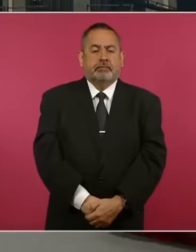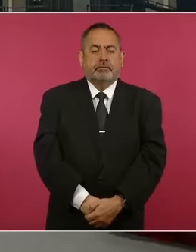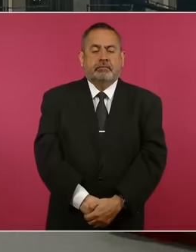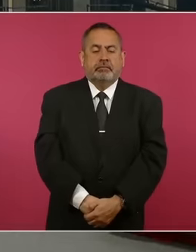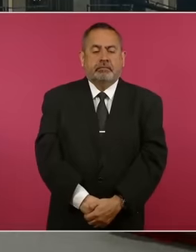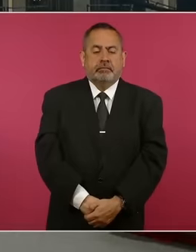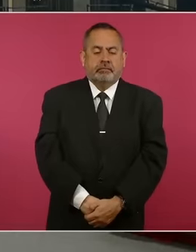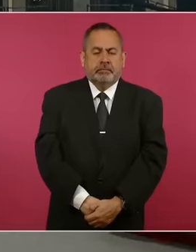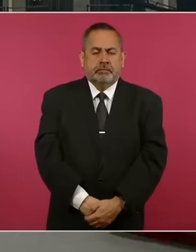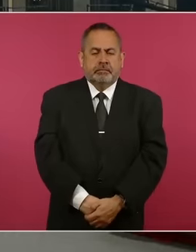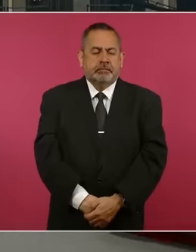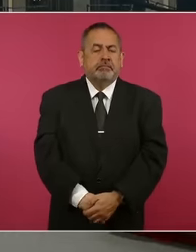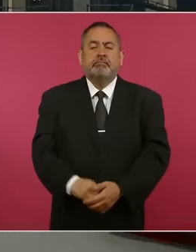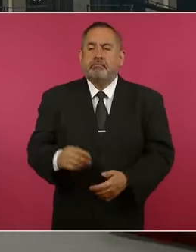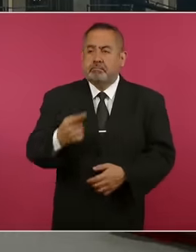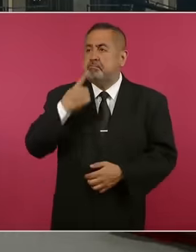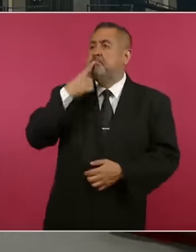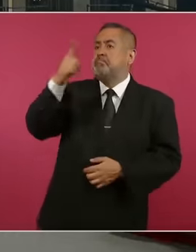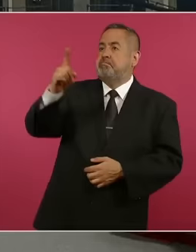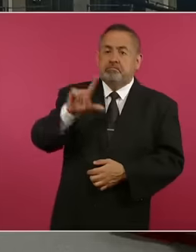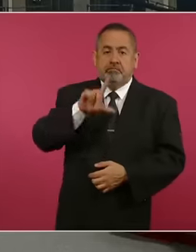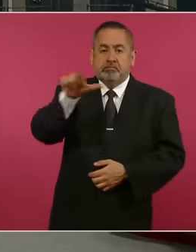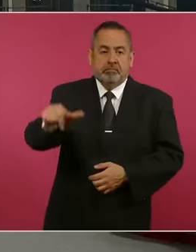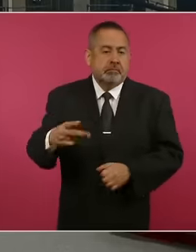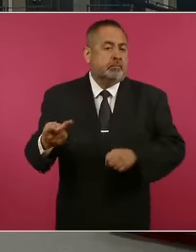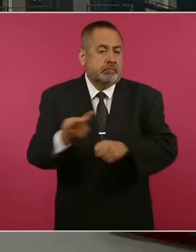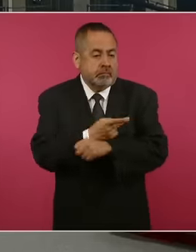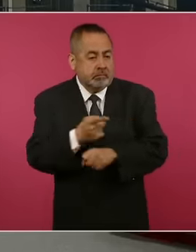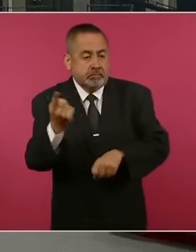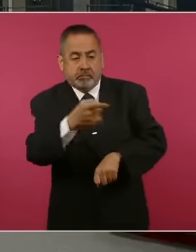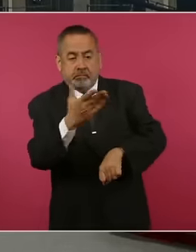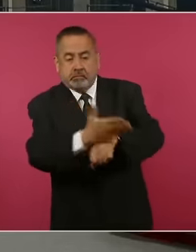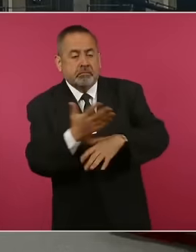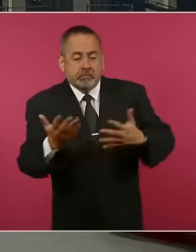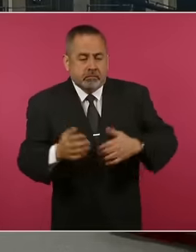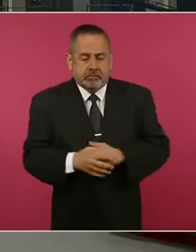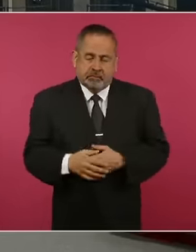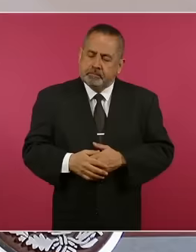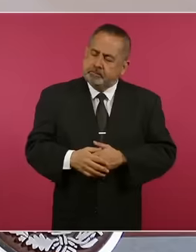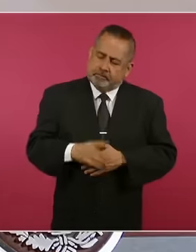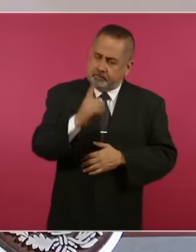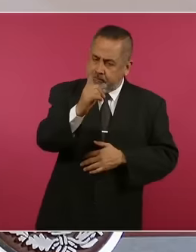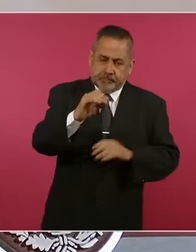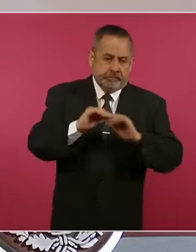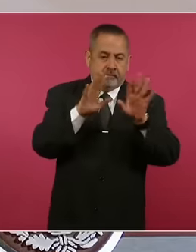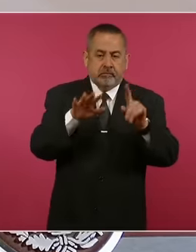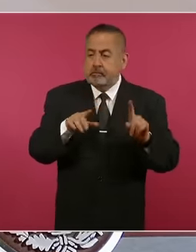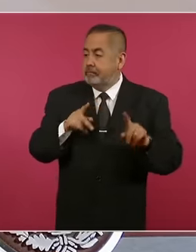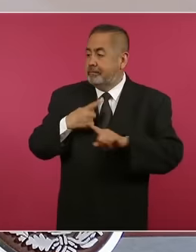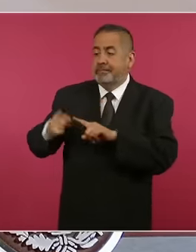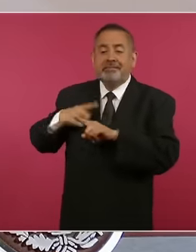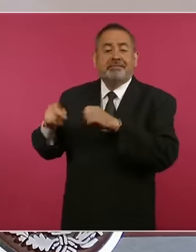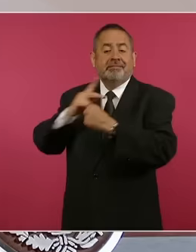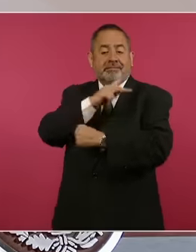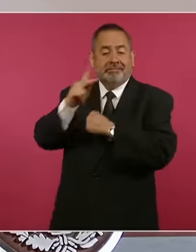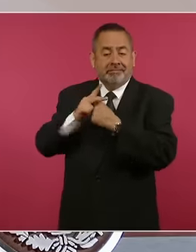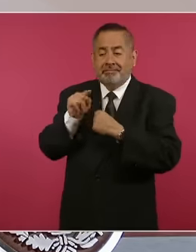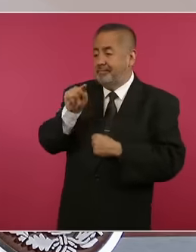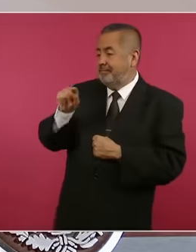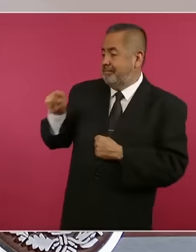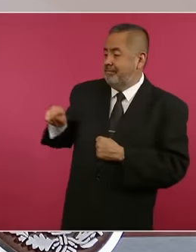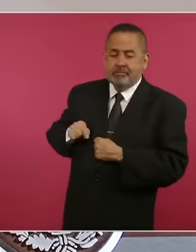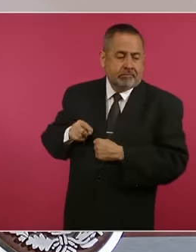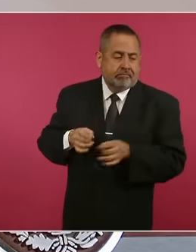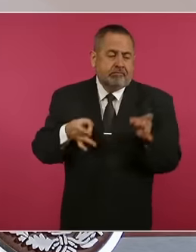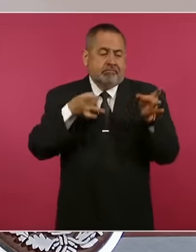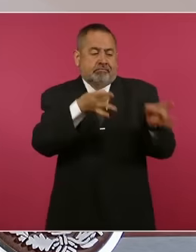¿Qué consecuencias puede traer esto? Varias. En primer lugar, el rechazo flagrante de todos los países, prácticamente